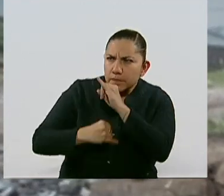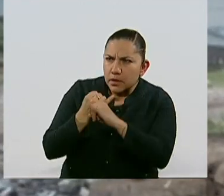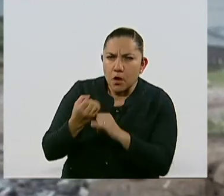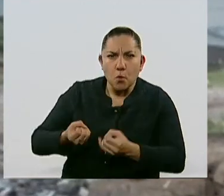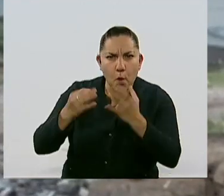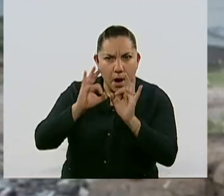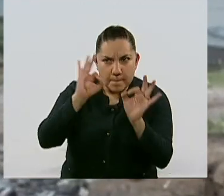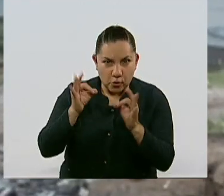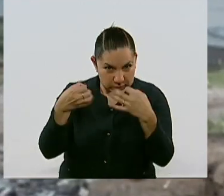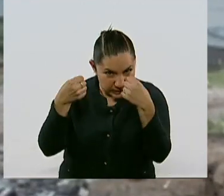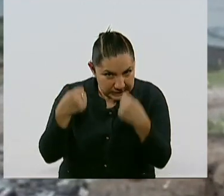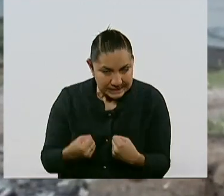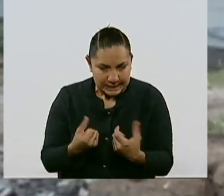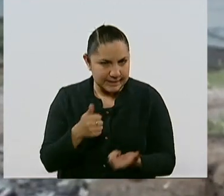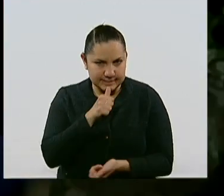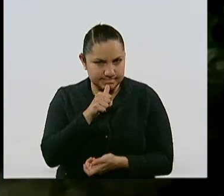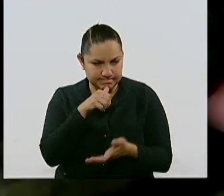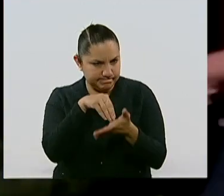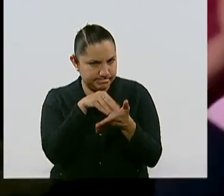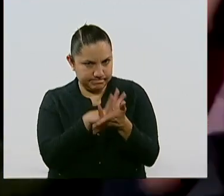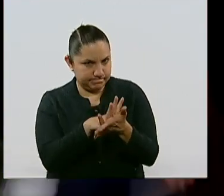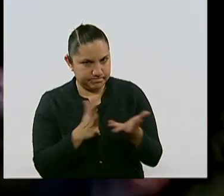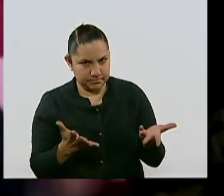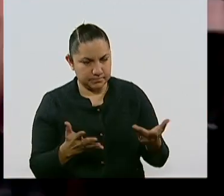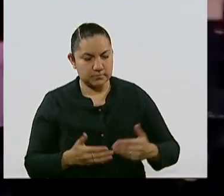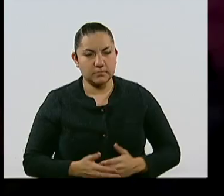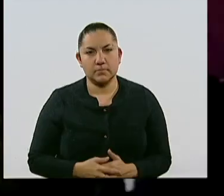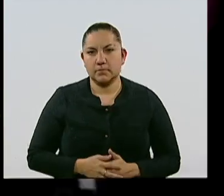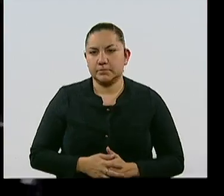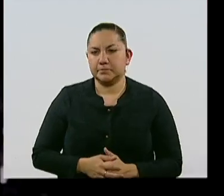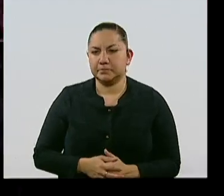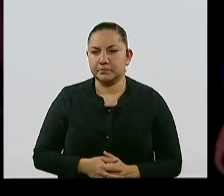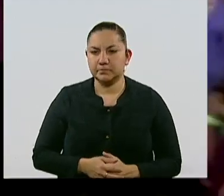Carlos Negrete y Francisco Fajardo, informó para Noticias del Congreso, Carina Palacios.